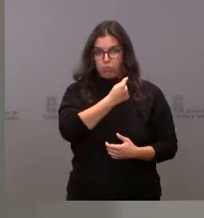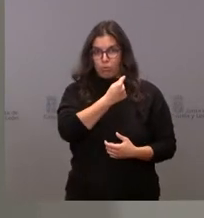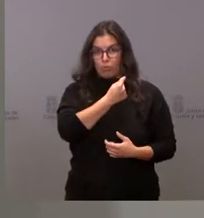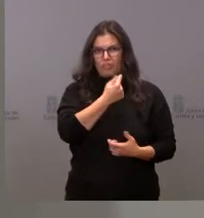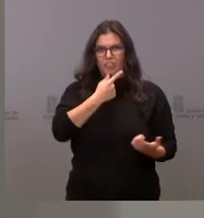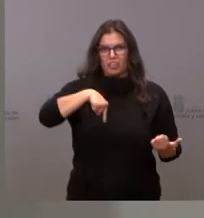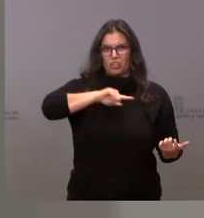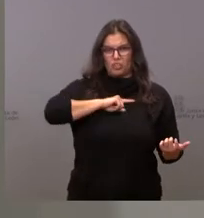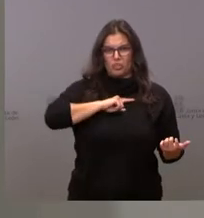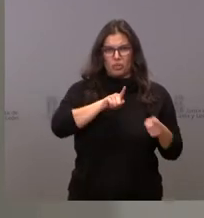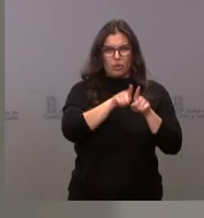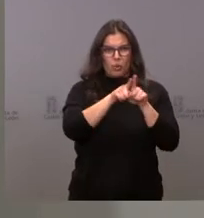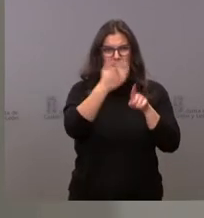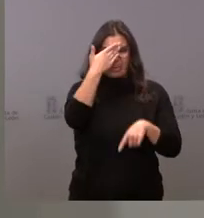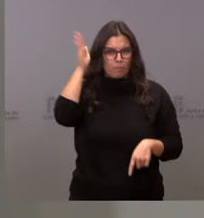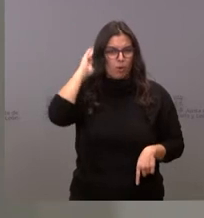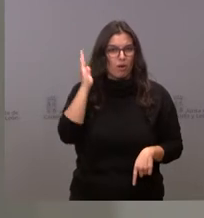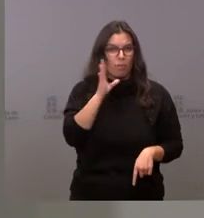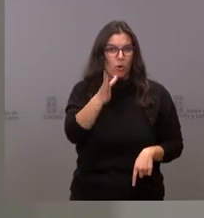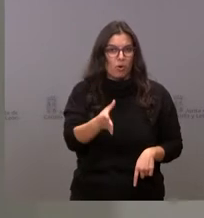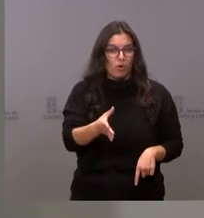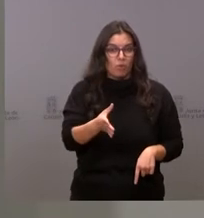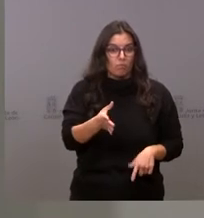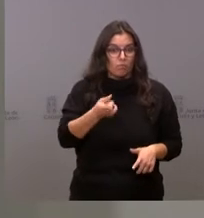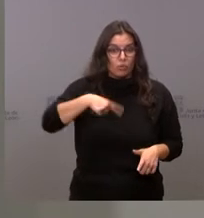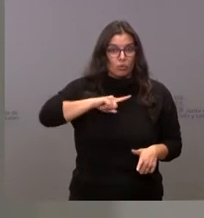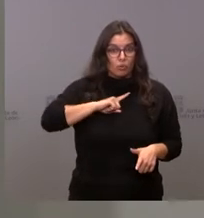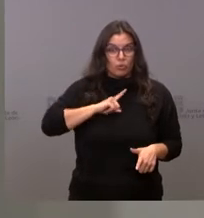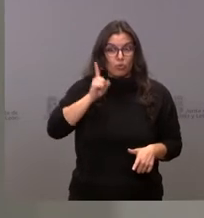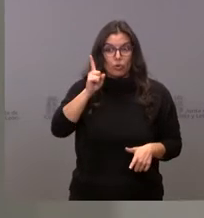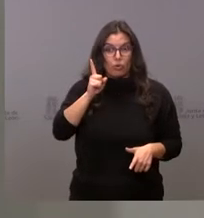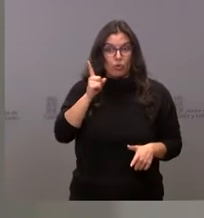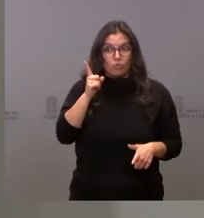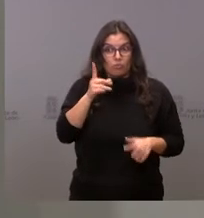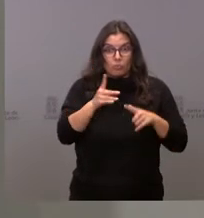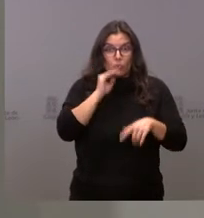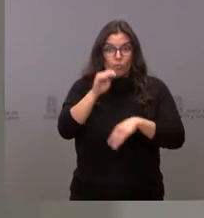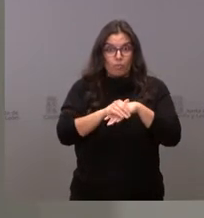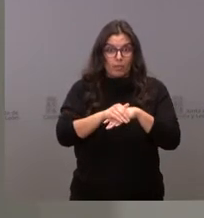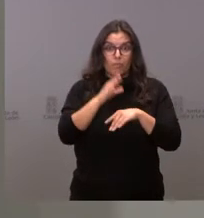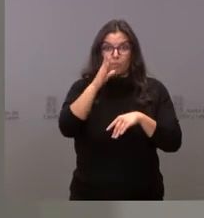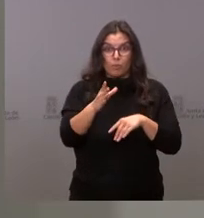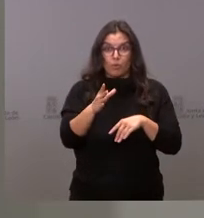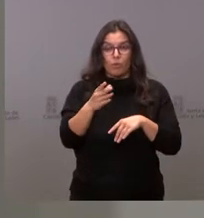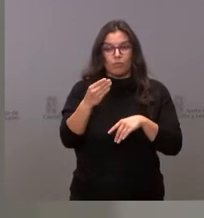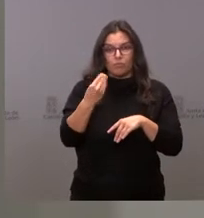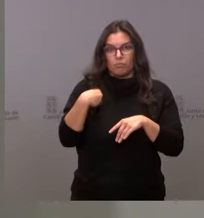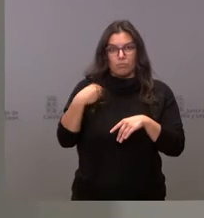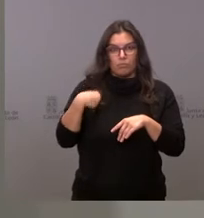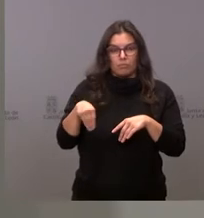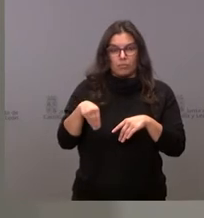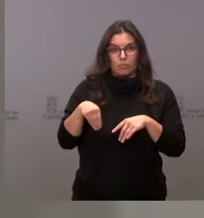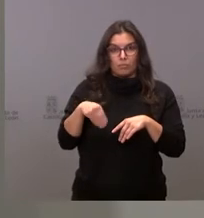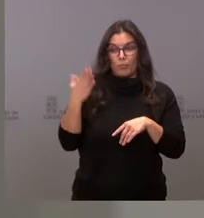a quienes lo único que hemos hecho es transmitir al Ministerio en una carta de